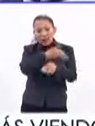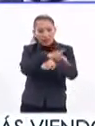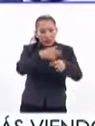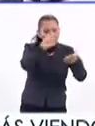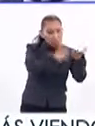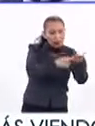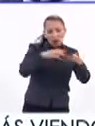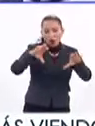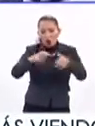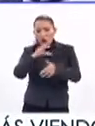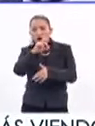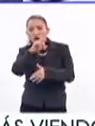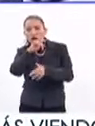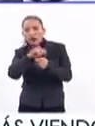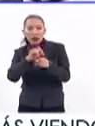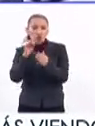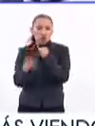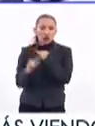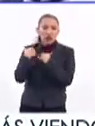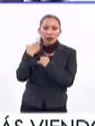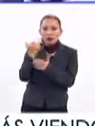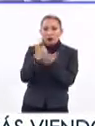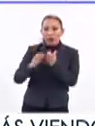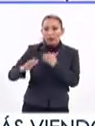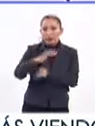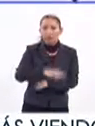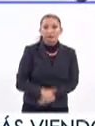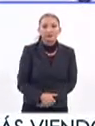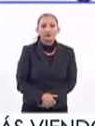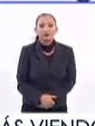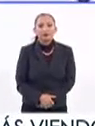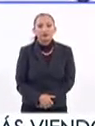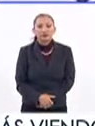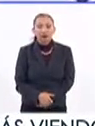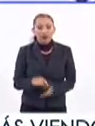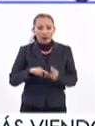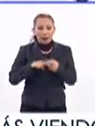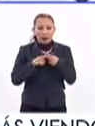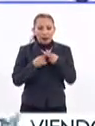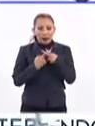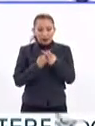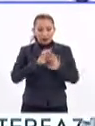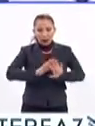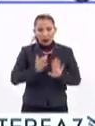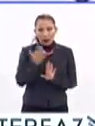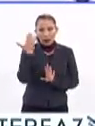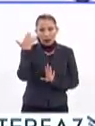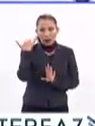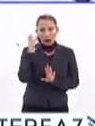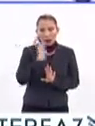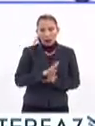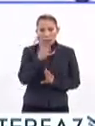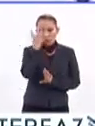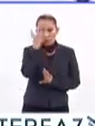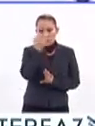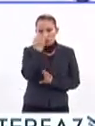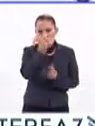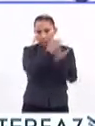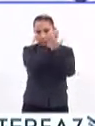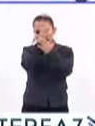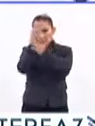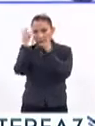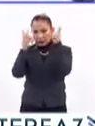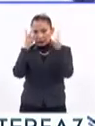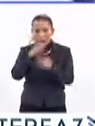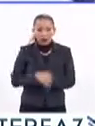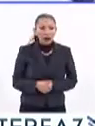familia, en la colonia y por último en la ciudad. Inicio, ya llevo en particular cuatro escuelas,